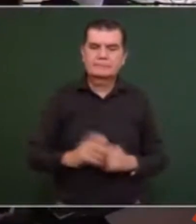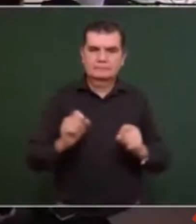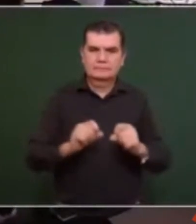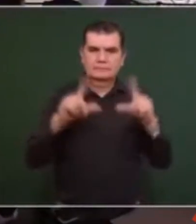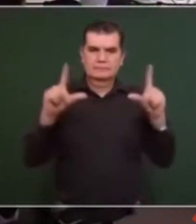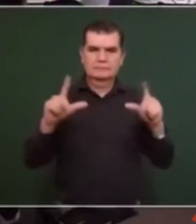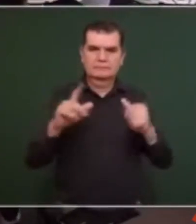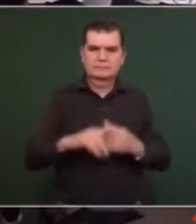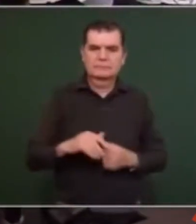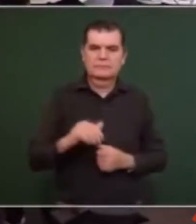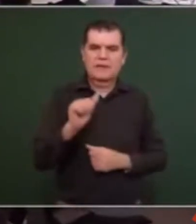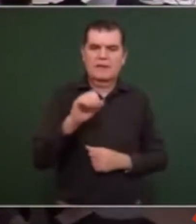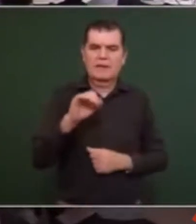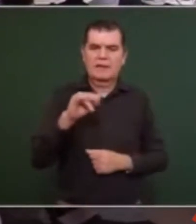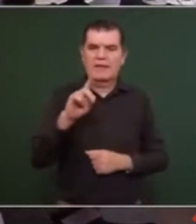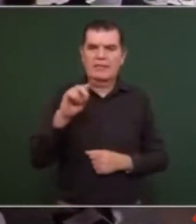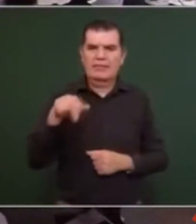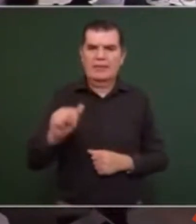Ariadna.